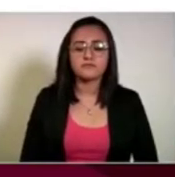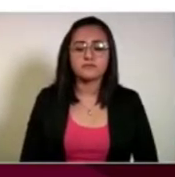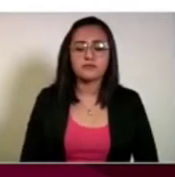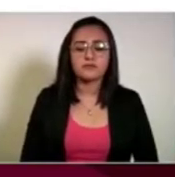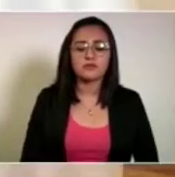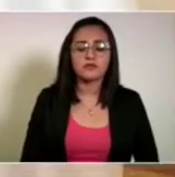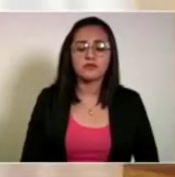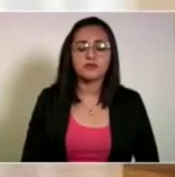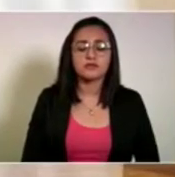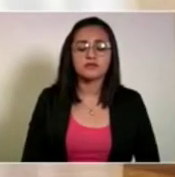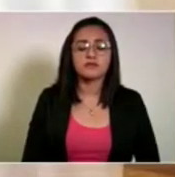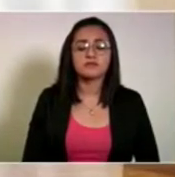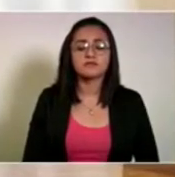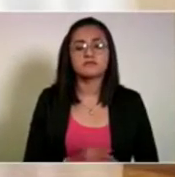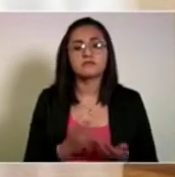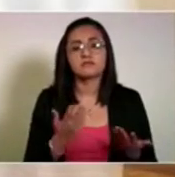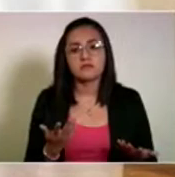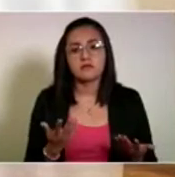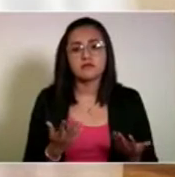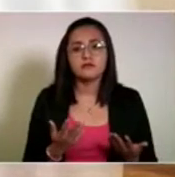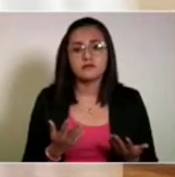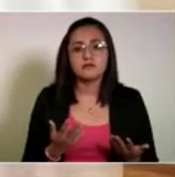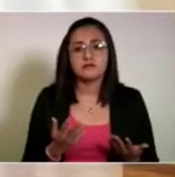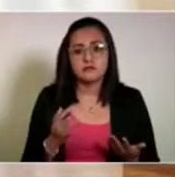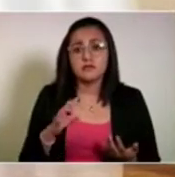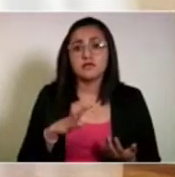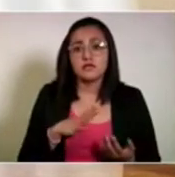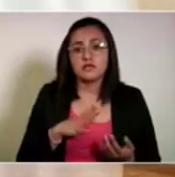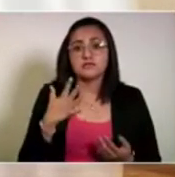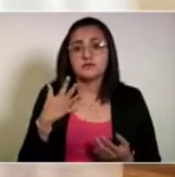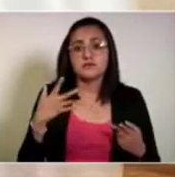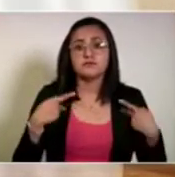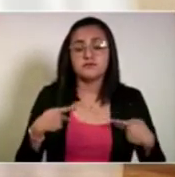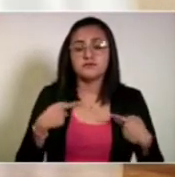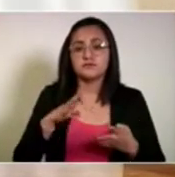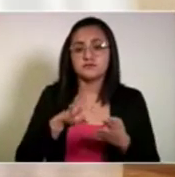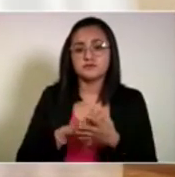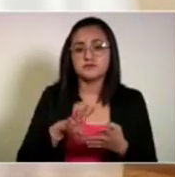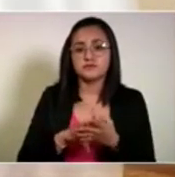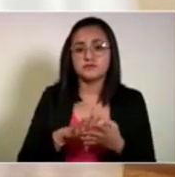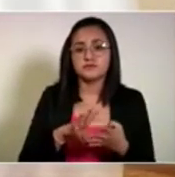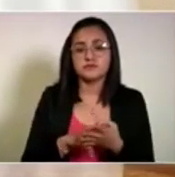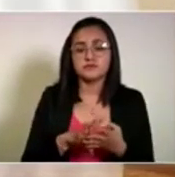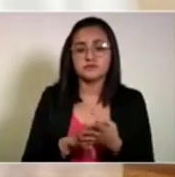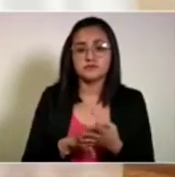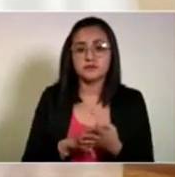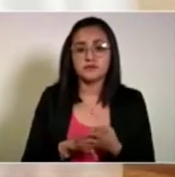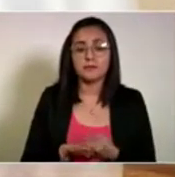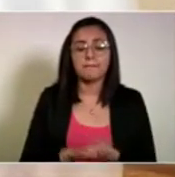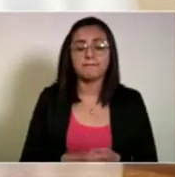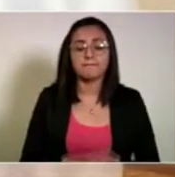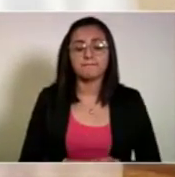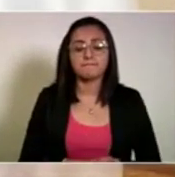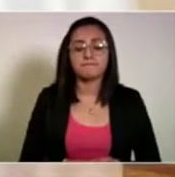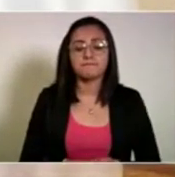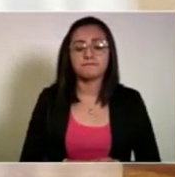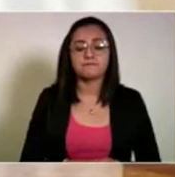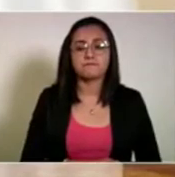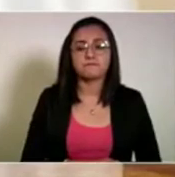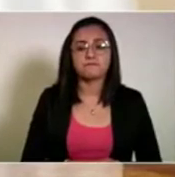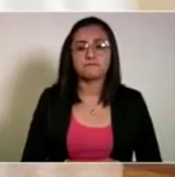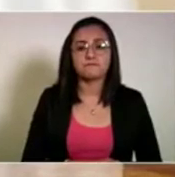Si hay cinco detenidos, desde